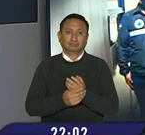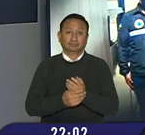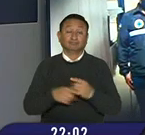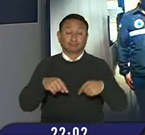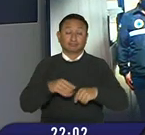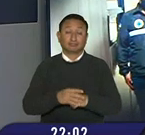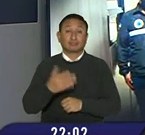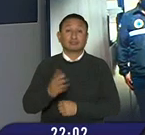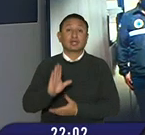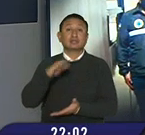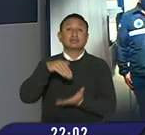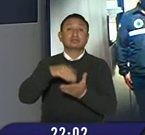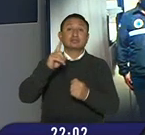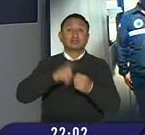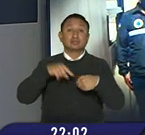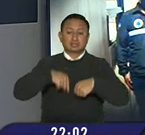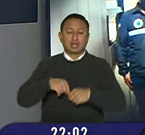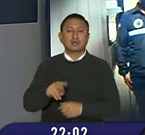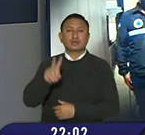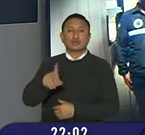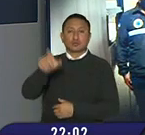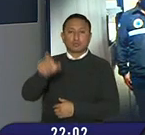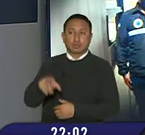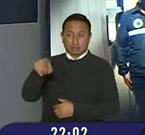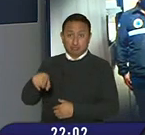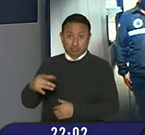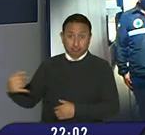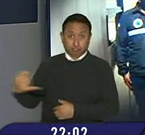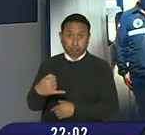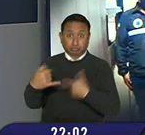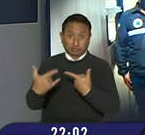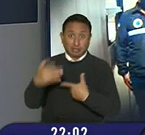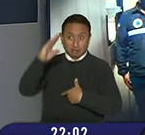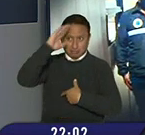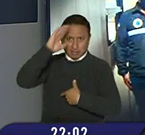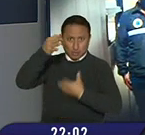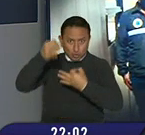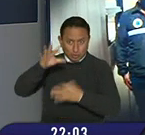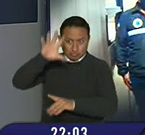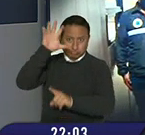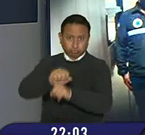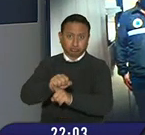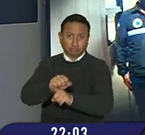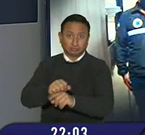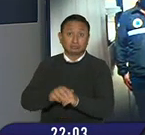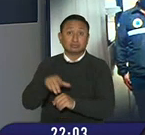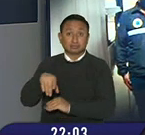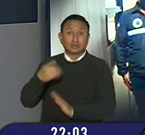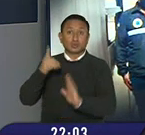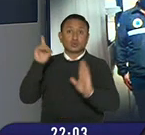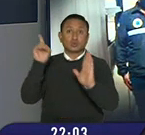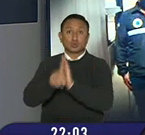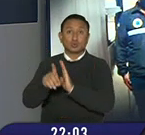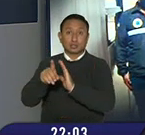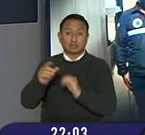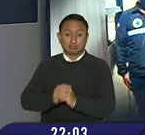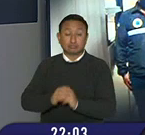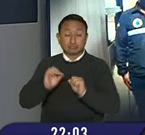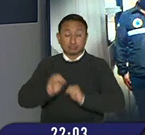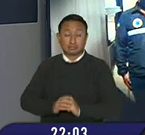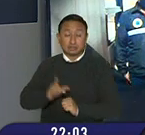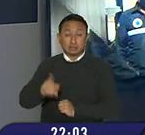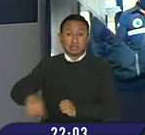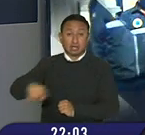En el centro de Quito, dos presuntos violadores fueron detenidos en Fragrancia. Sobre ellos pesa una acusación de